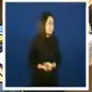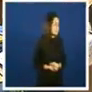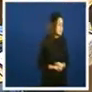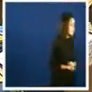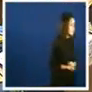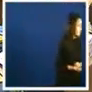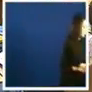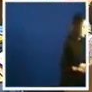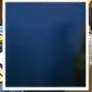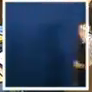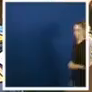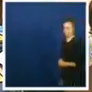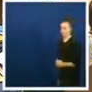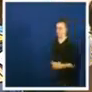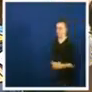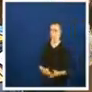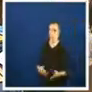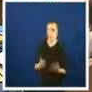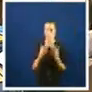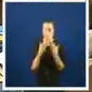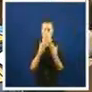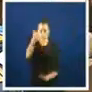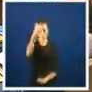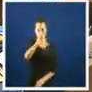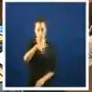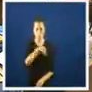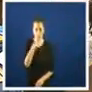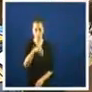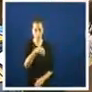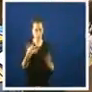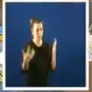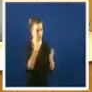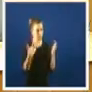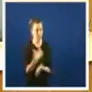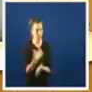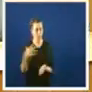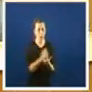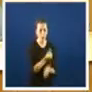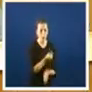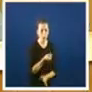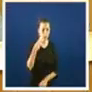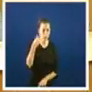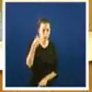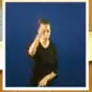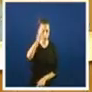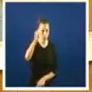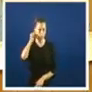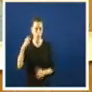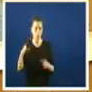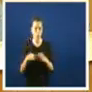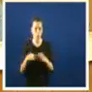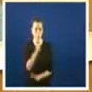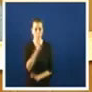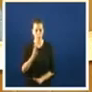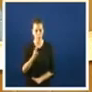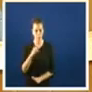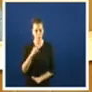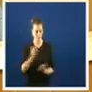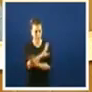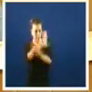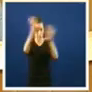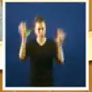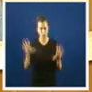Grazas, señor presidente Por aclararlle a todos e todas as deputadas do Partido Popular Para que tes quede claro